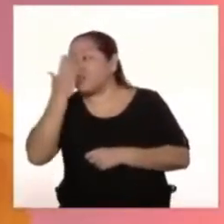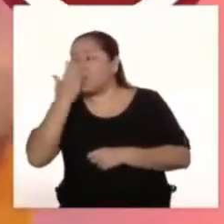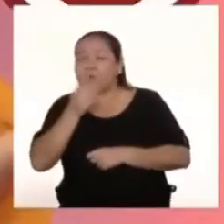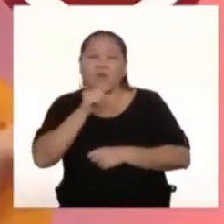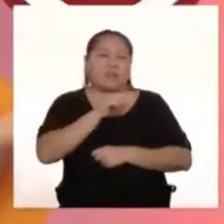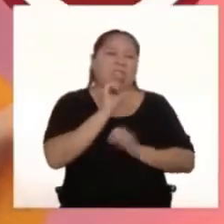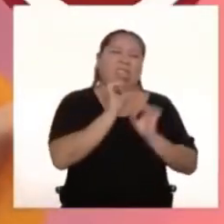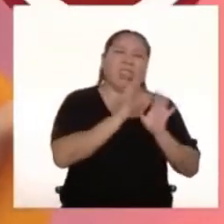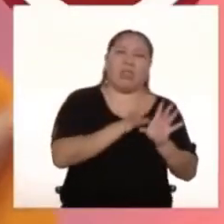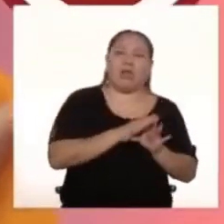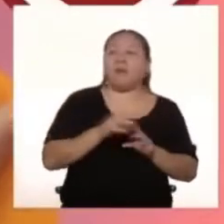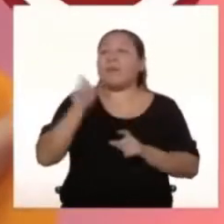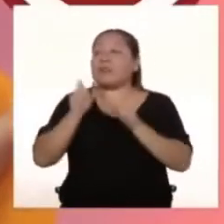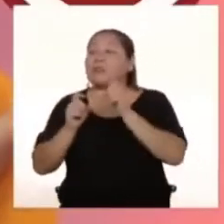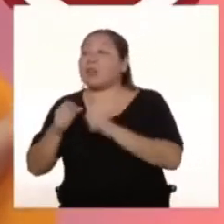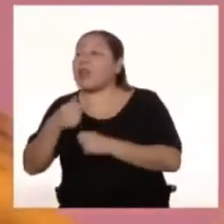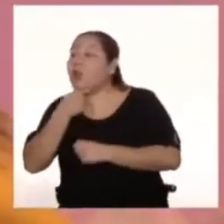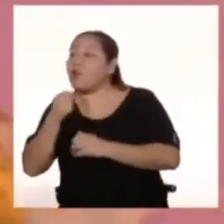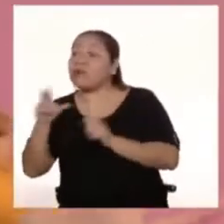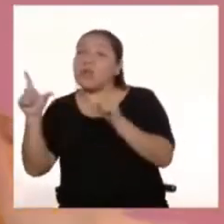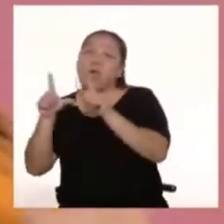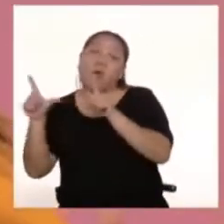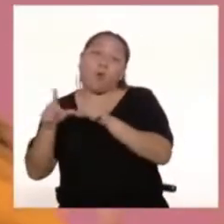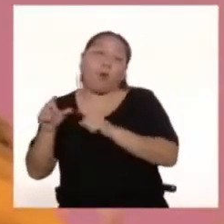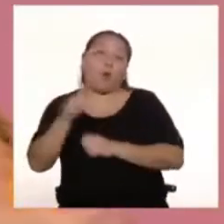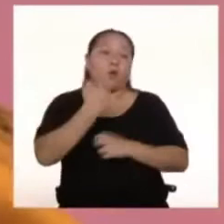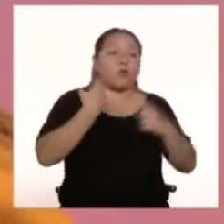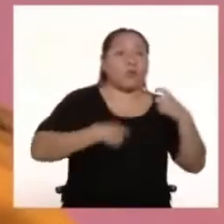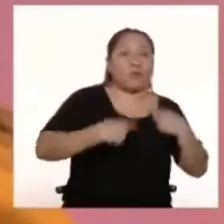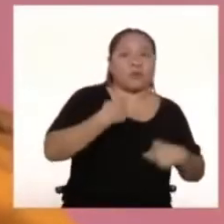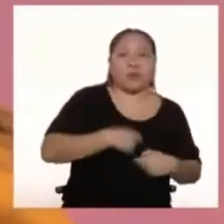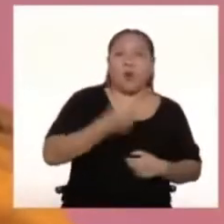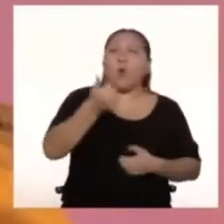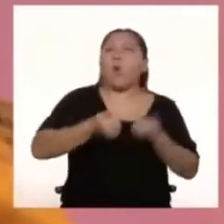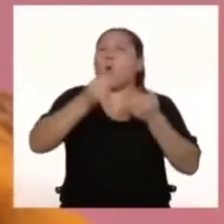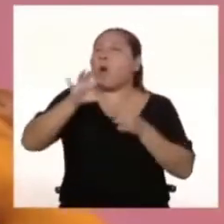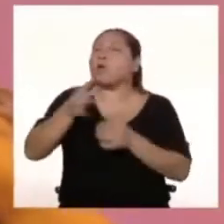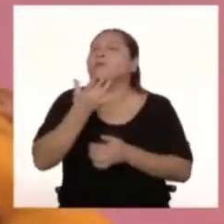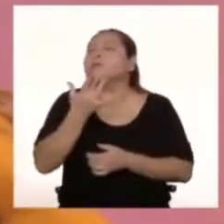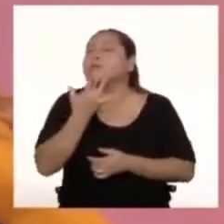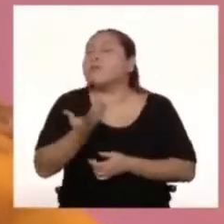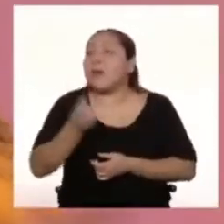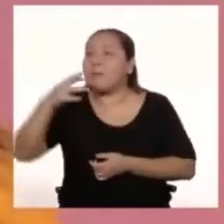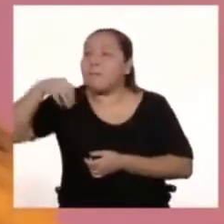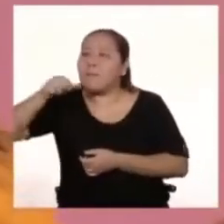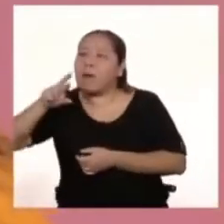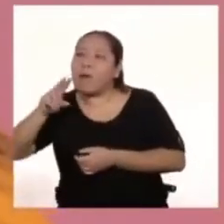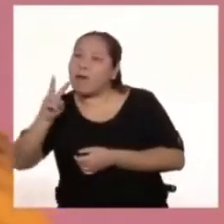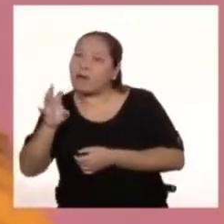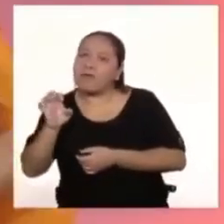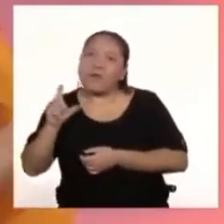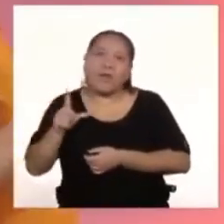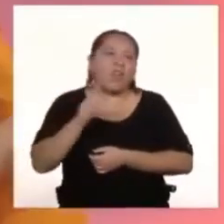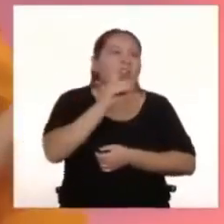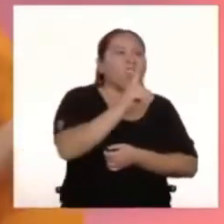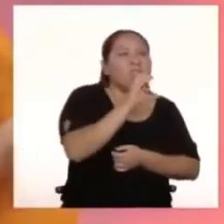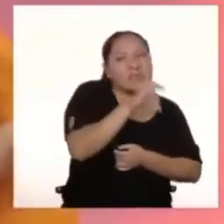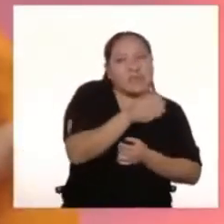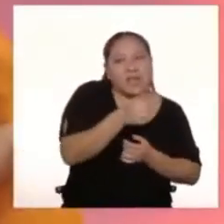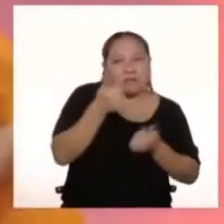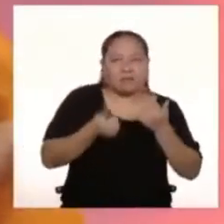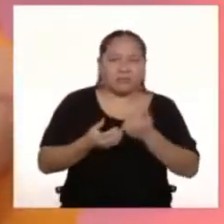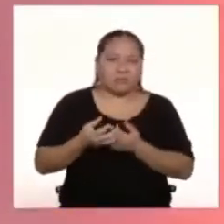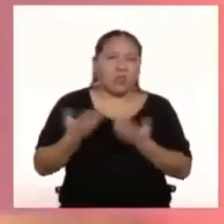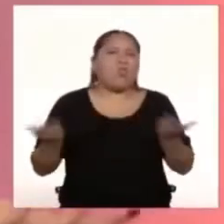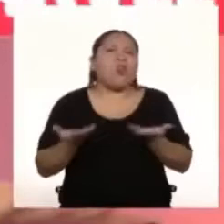O gente que es de la U Y gente que es de Alianza Preferir Marvel o DC Es un debate Que ya lleva Un montón de tiempo Pero ¿De